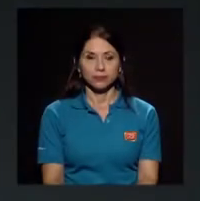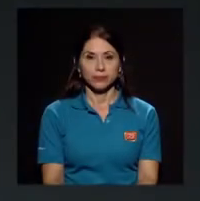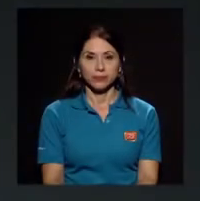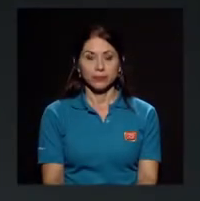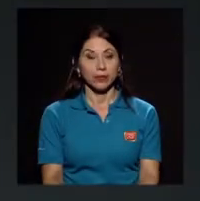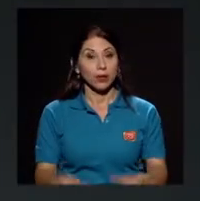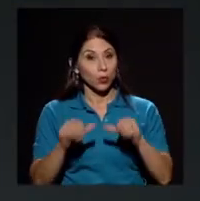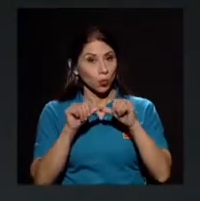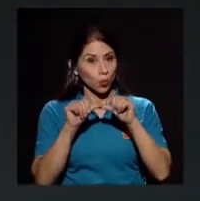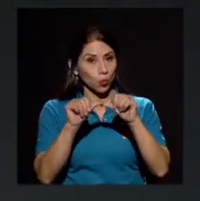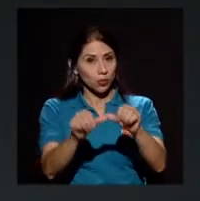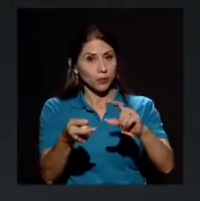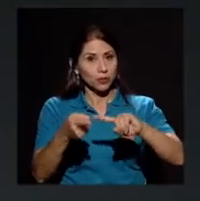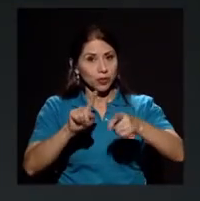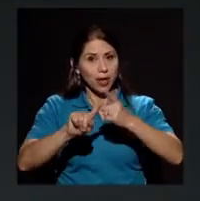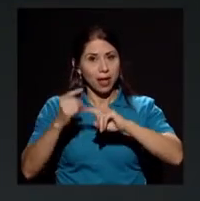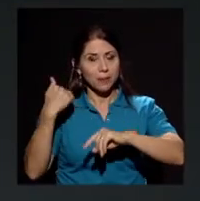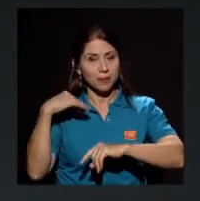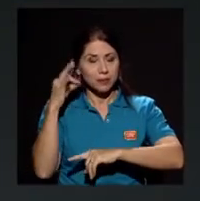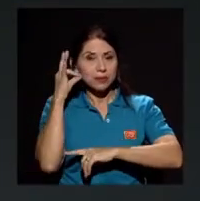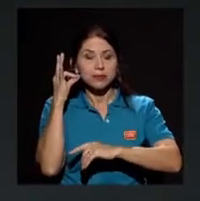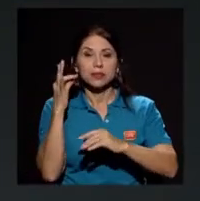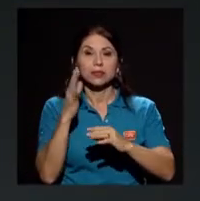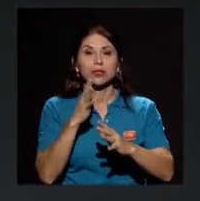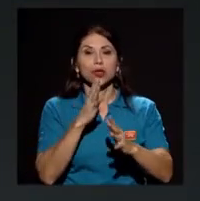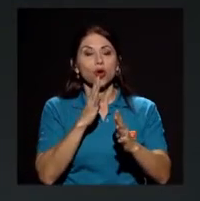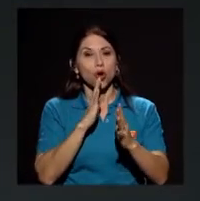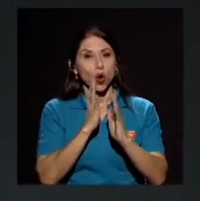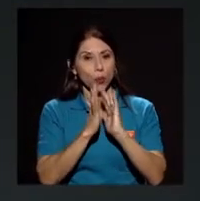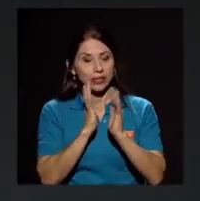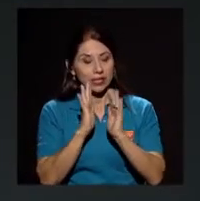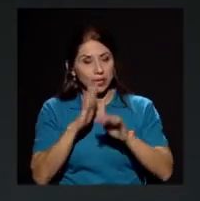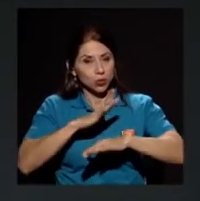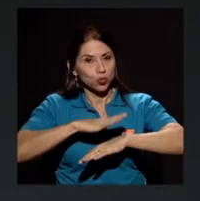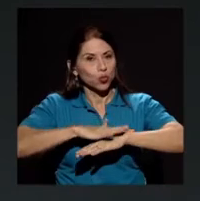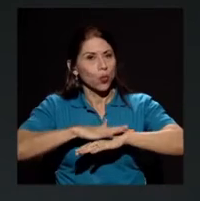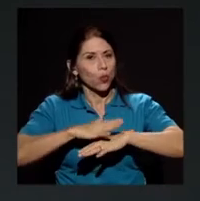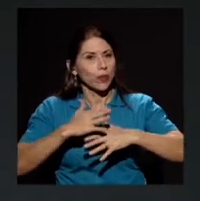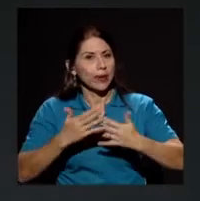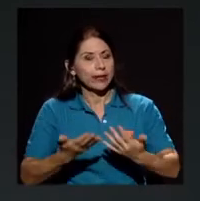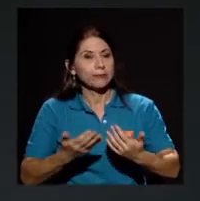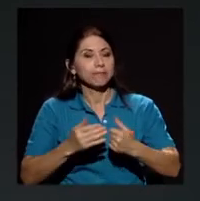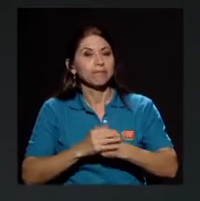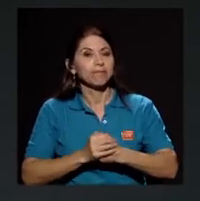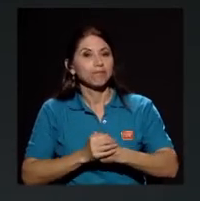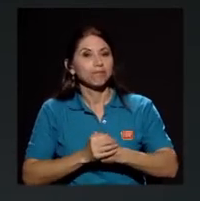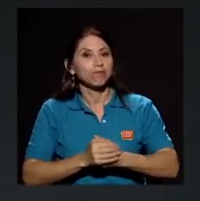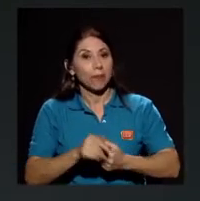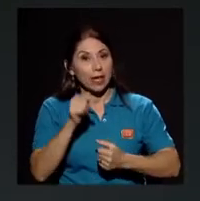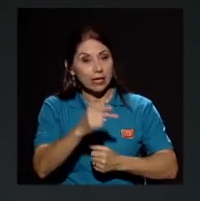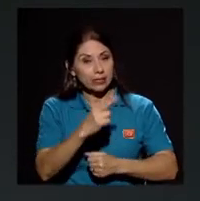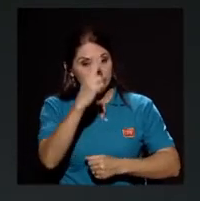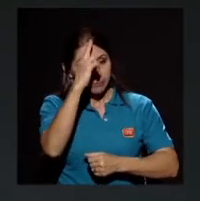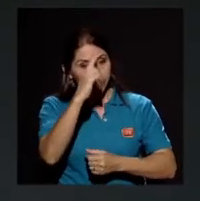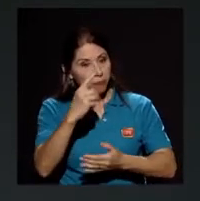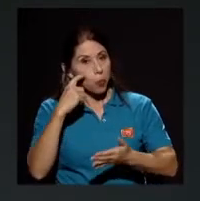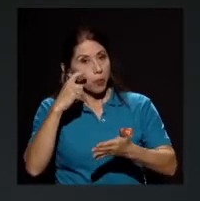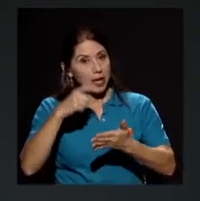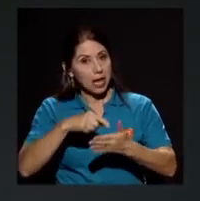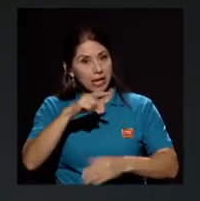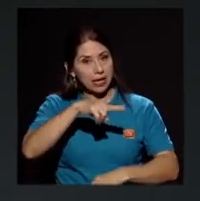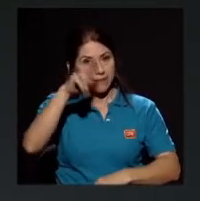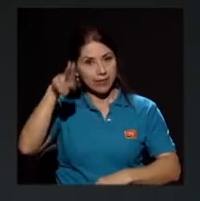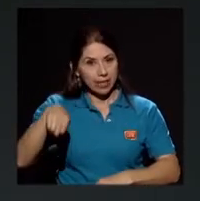Continuamos, amigas y amigos, conversando sobre este homenaje navideño y este